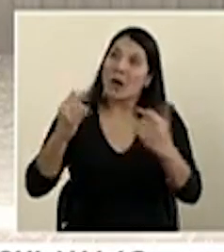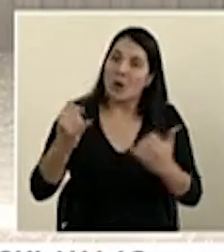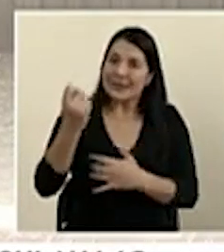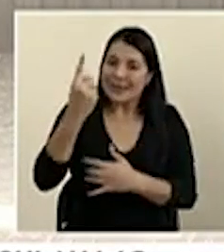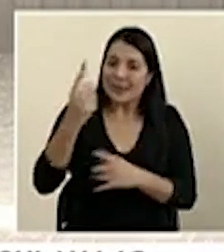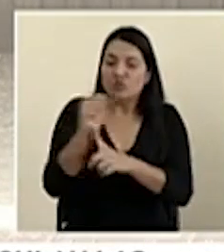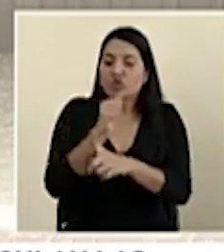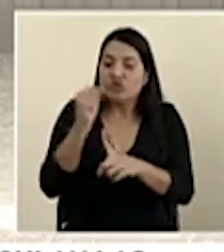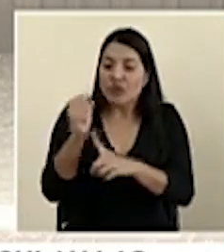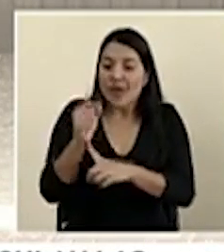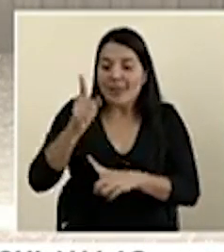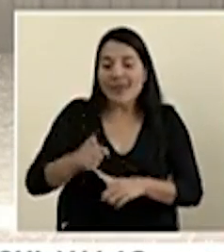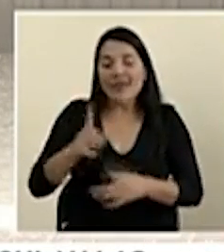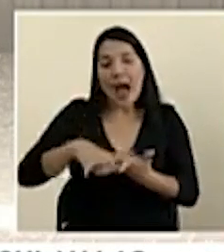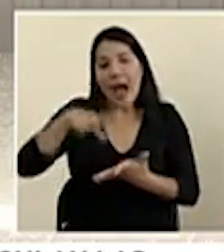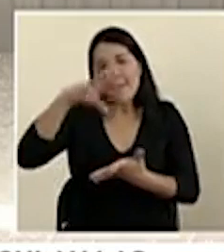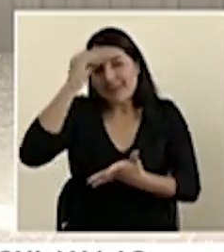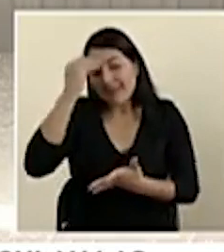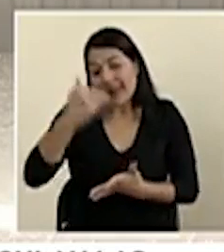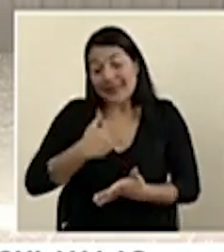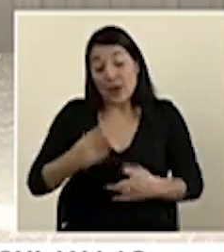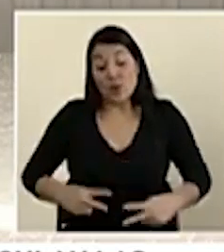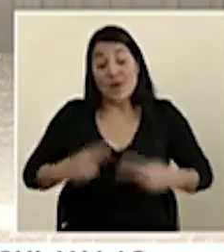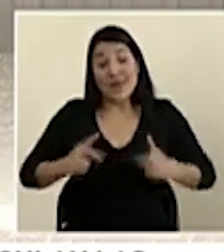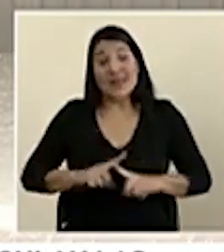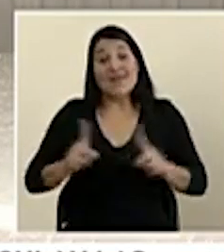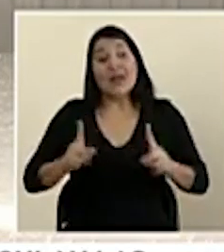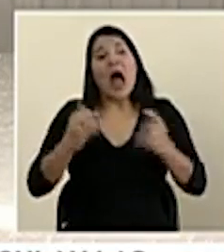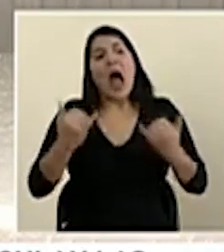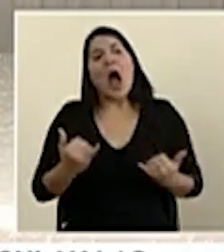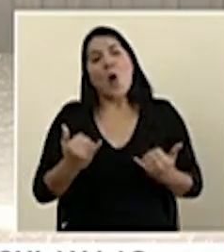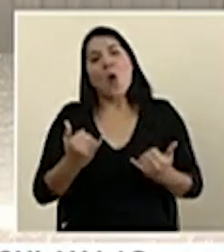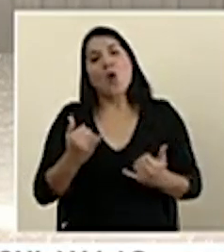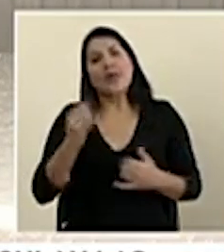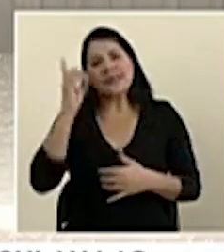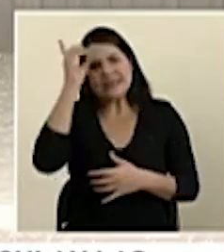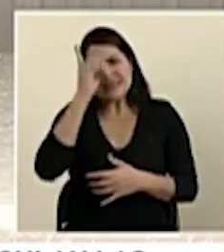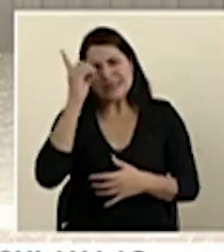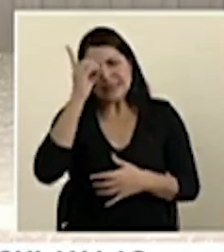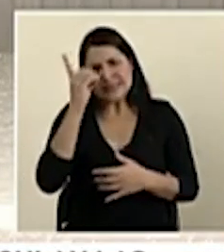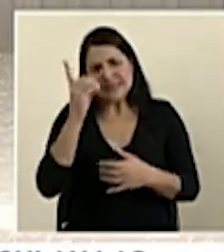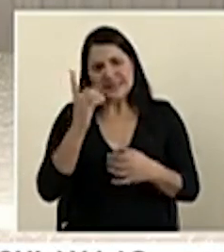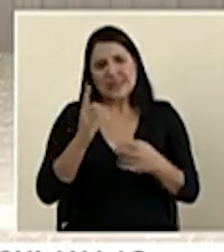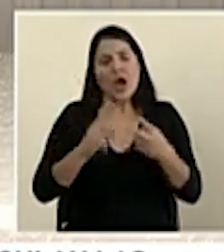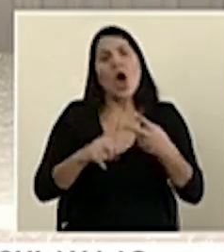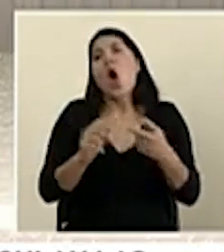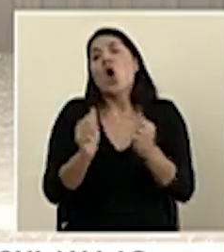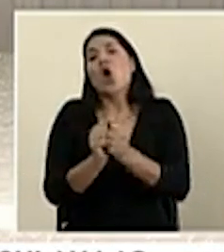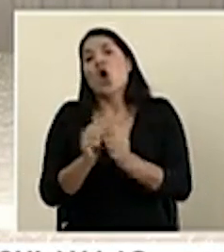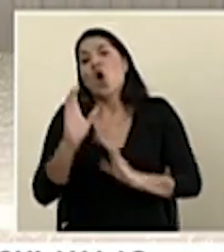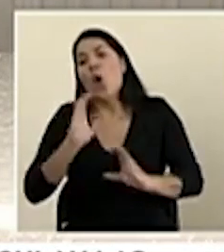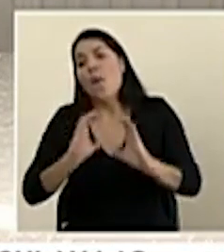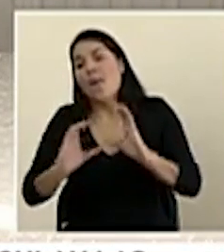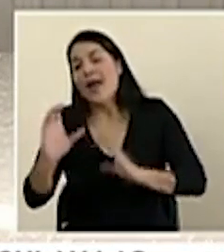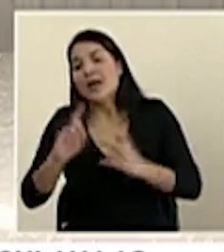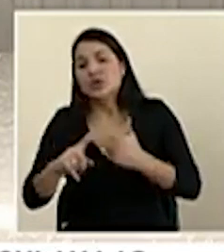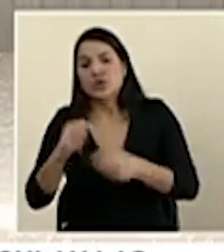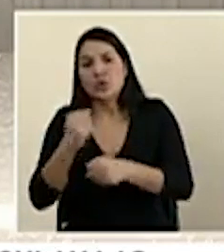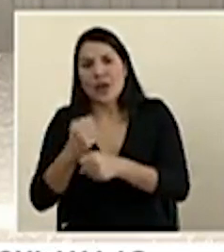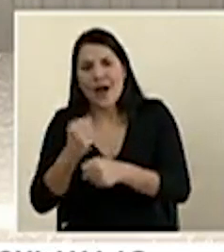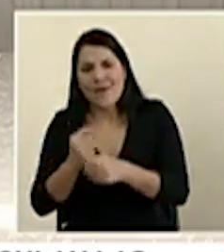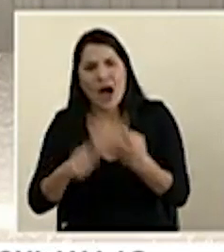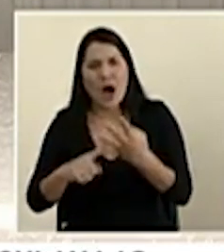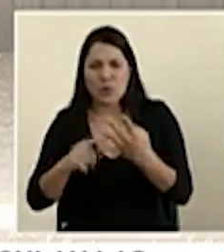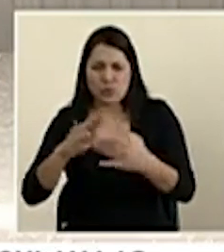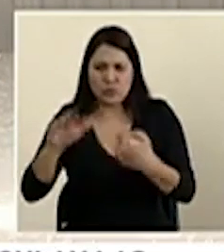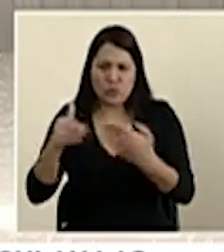manera, ¿cuál es la hoja de ruta que ha trazado el señor Ministro de Salud con sus pares de economía y comercio, trabajo y en general con el equipo económico para ir